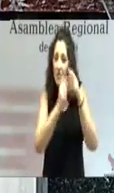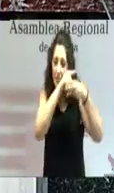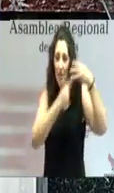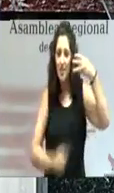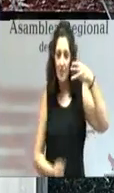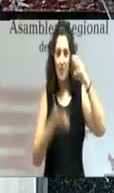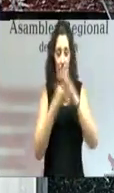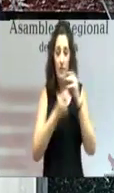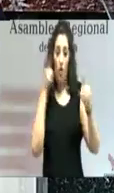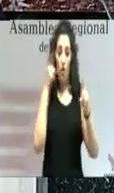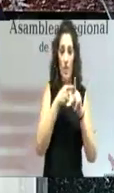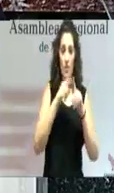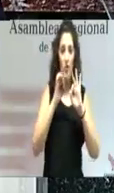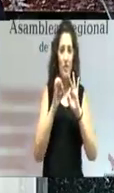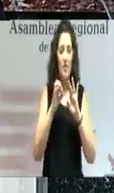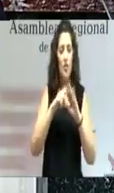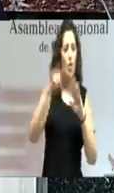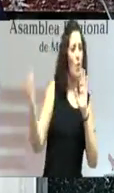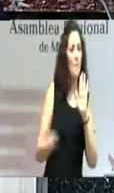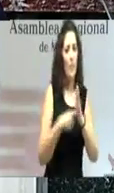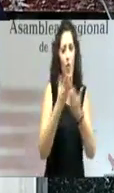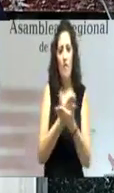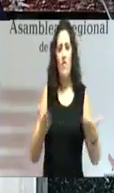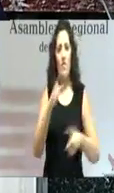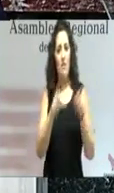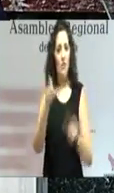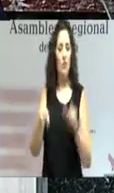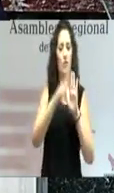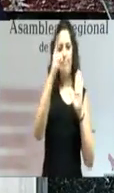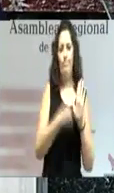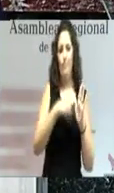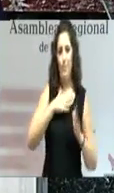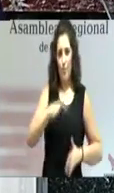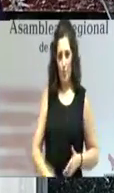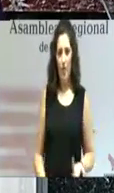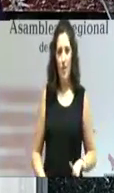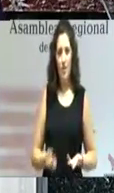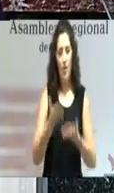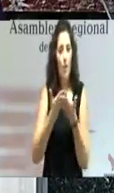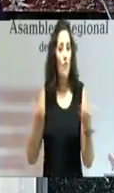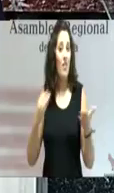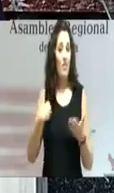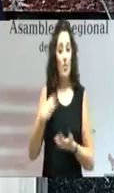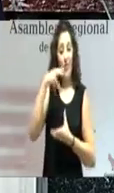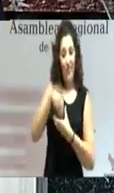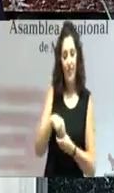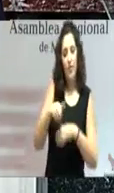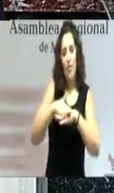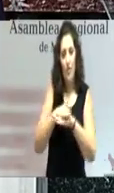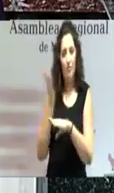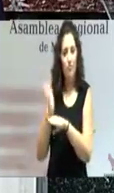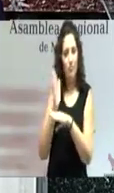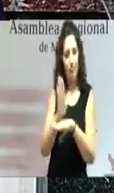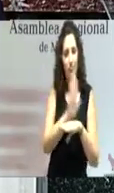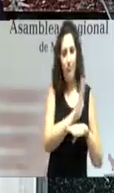exista una total y plena confianza en las personas que representamos nuestras instituciones. Tres